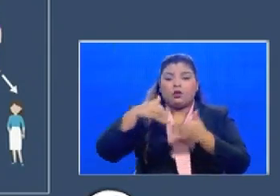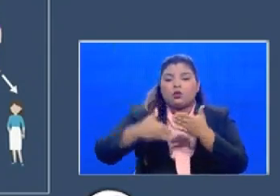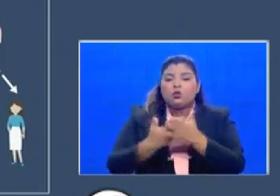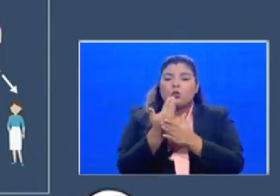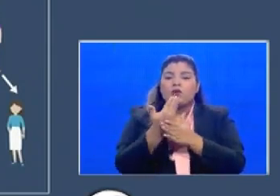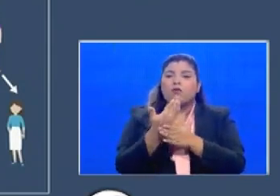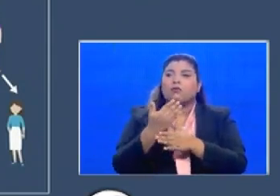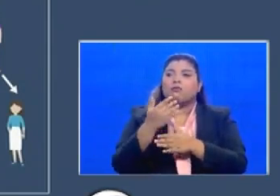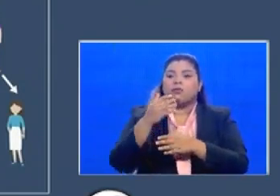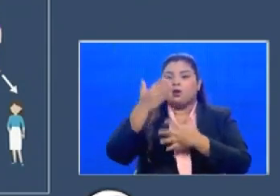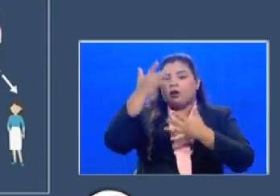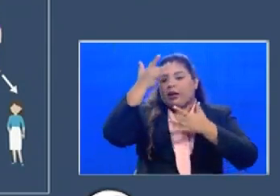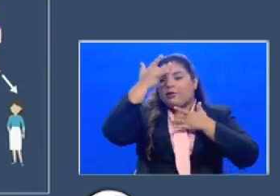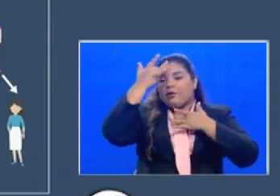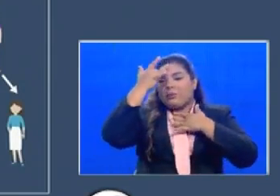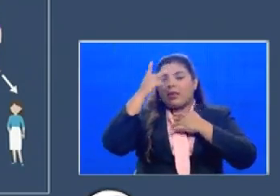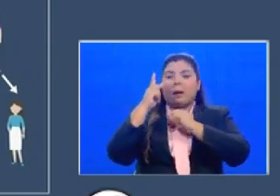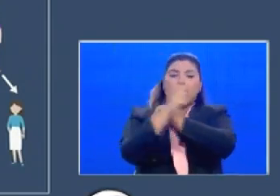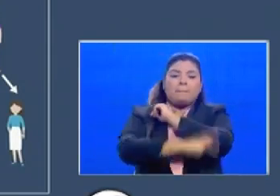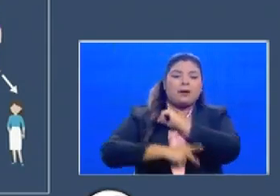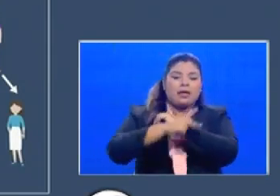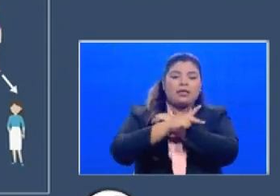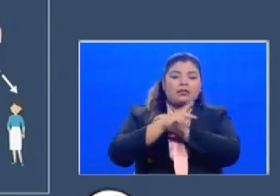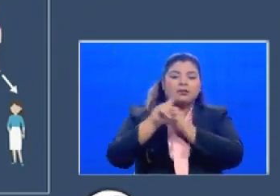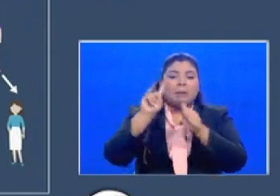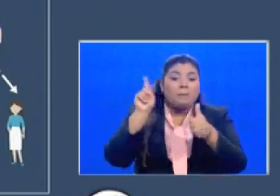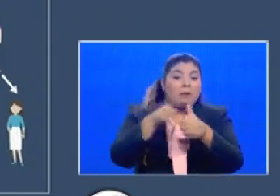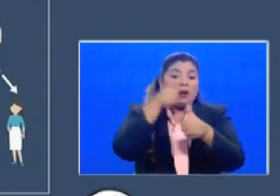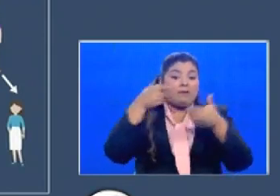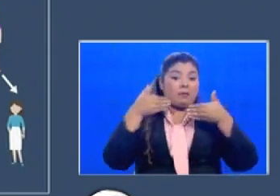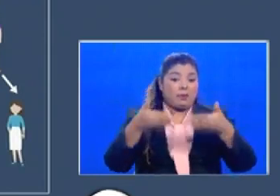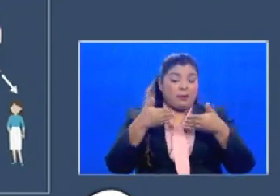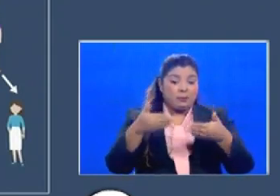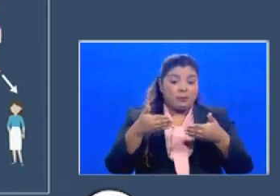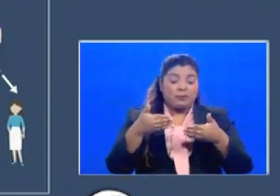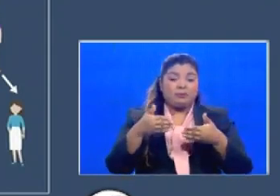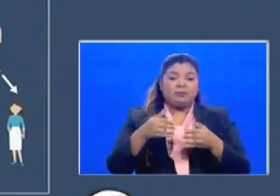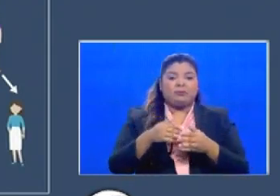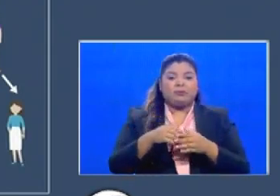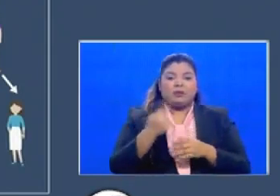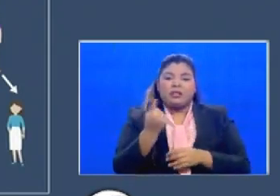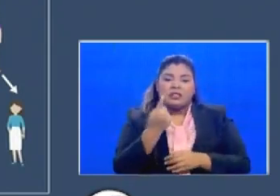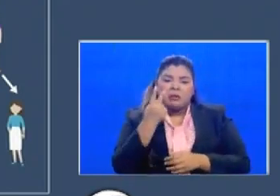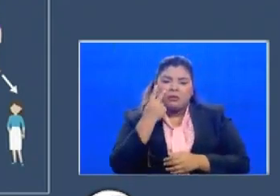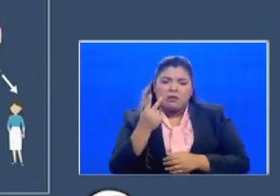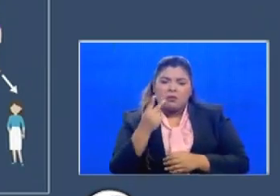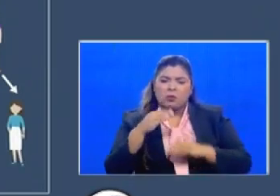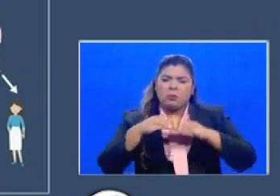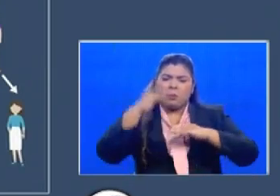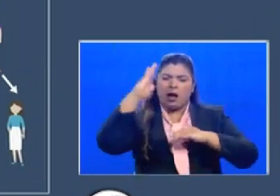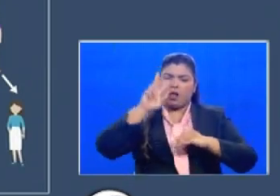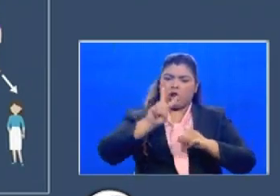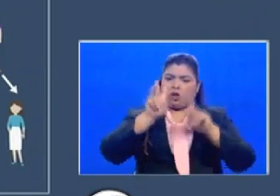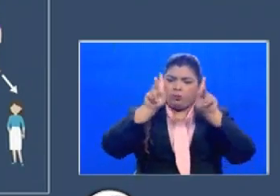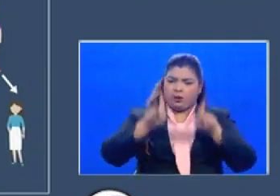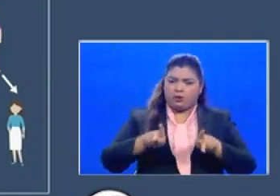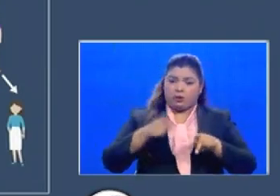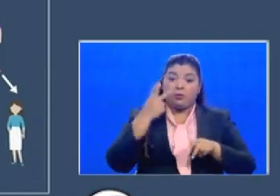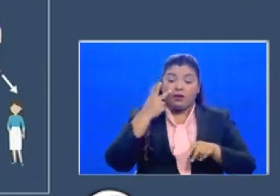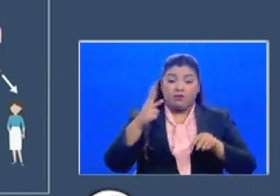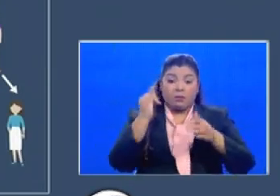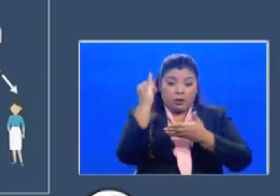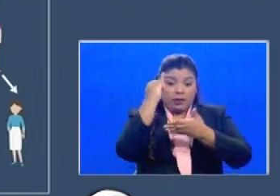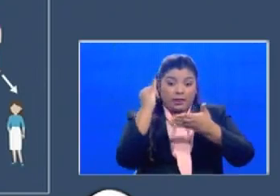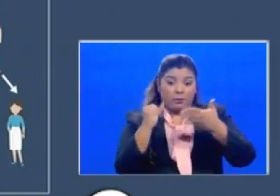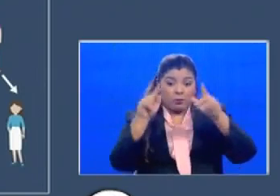esa tasa de propagación normalmente se ha reportado que está por encima de dos y como ustedes ven en la lámina quiere